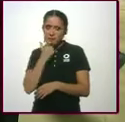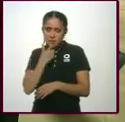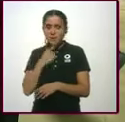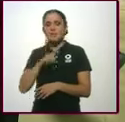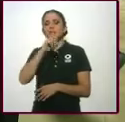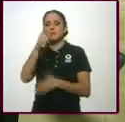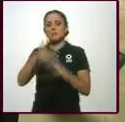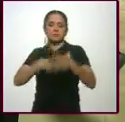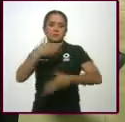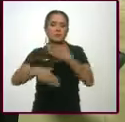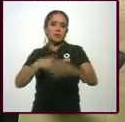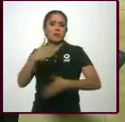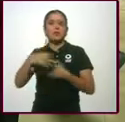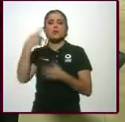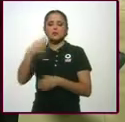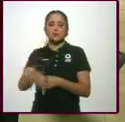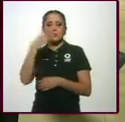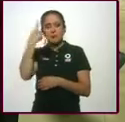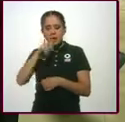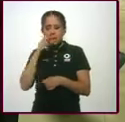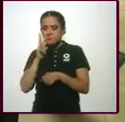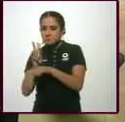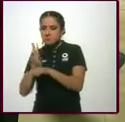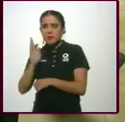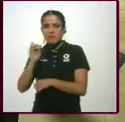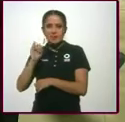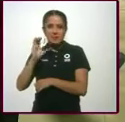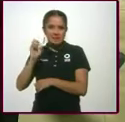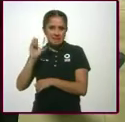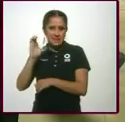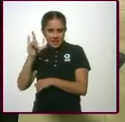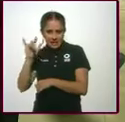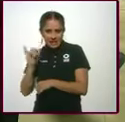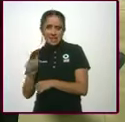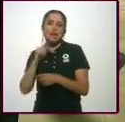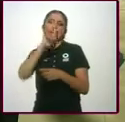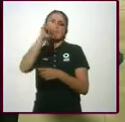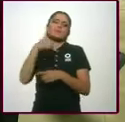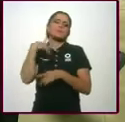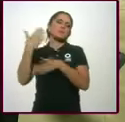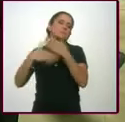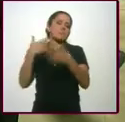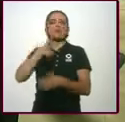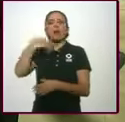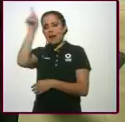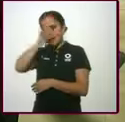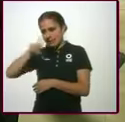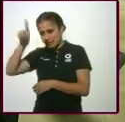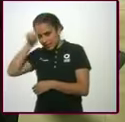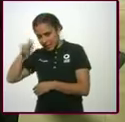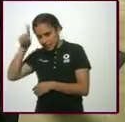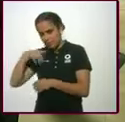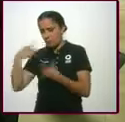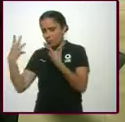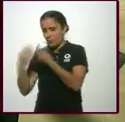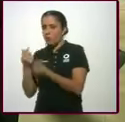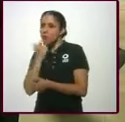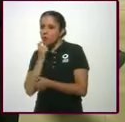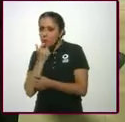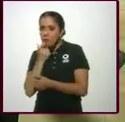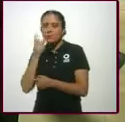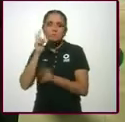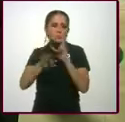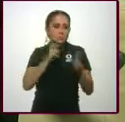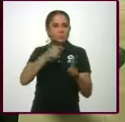fiscalización. Estuvimos de asesor de Andrés aquí para lo de la Plaza Juárez. Me tocó negociar todos los